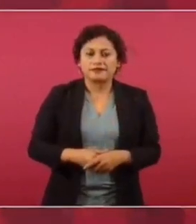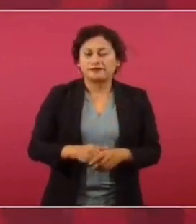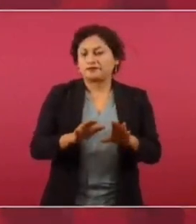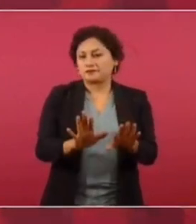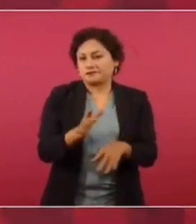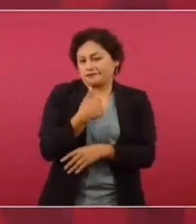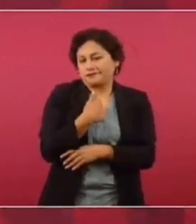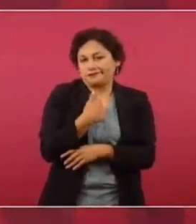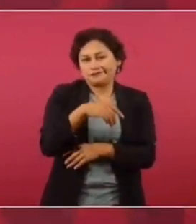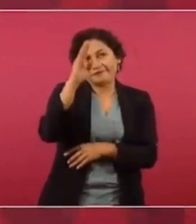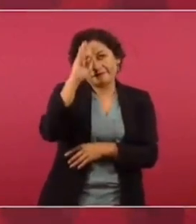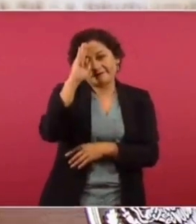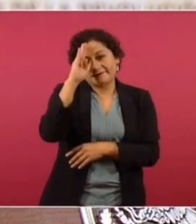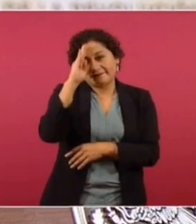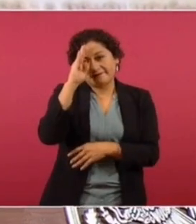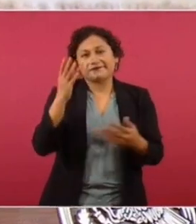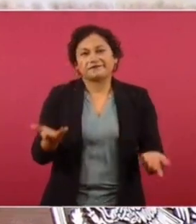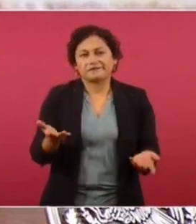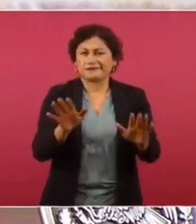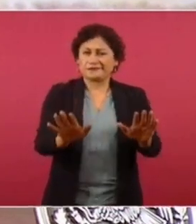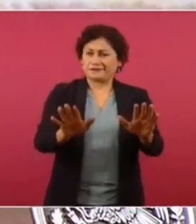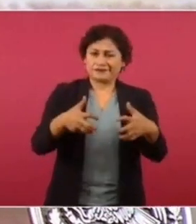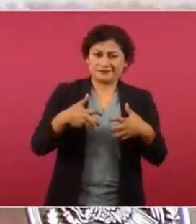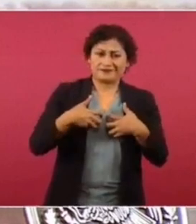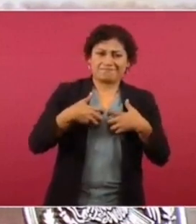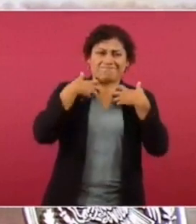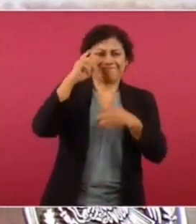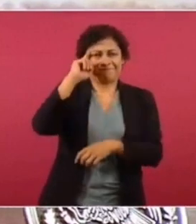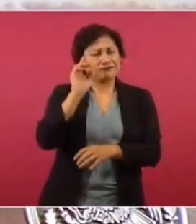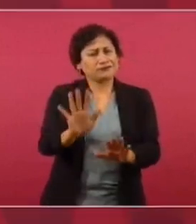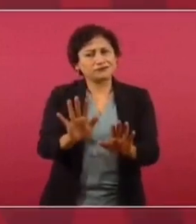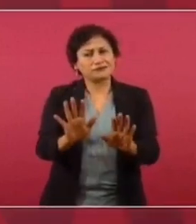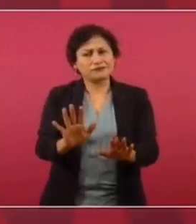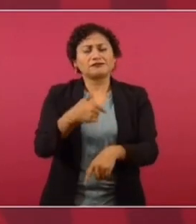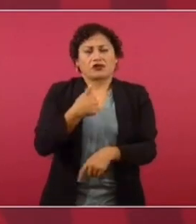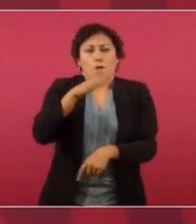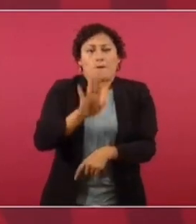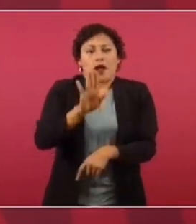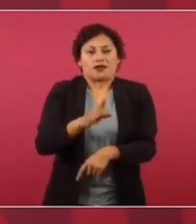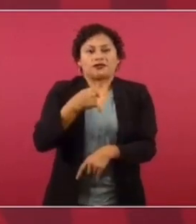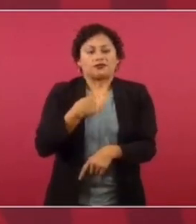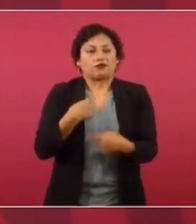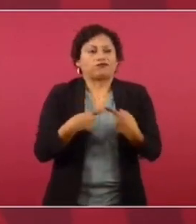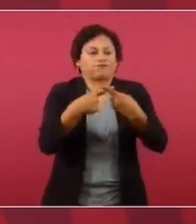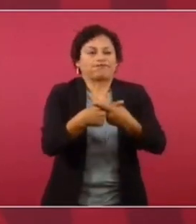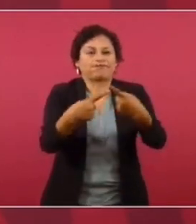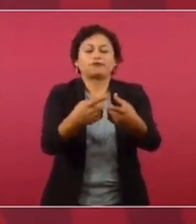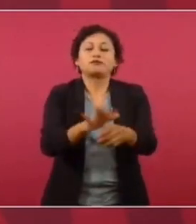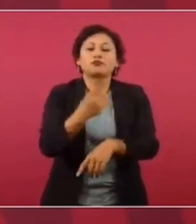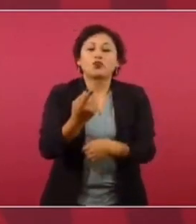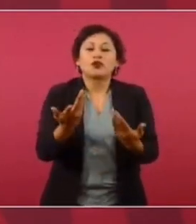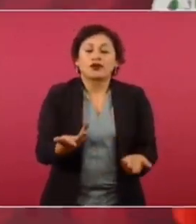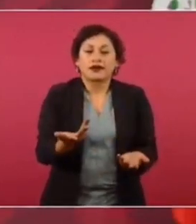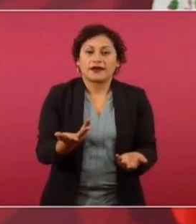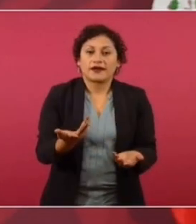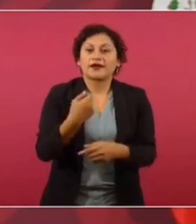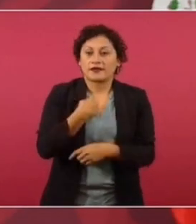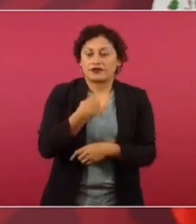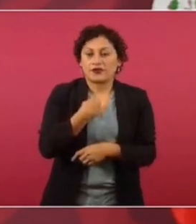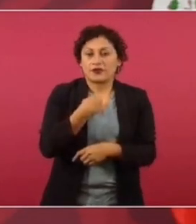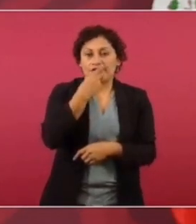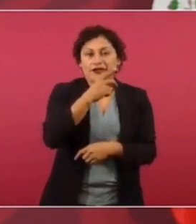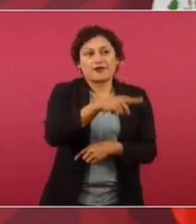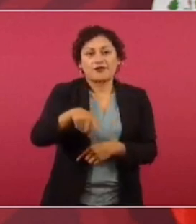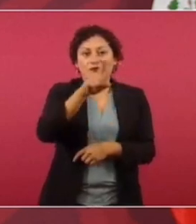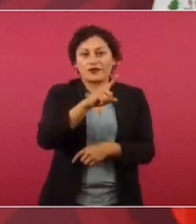Y digo, bueno, pues no hay que enojarse tanto. Yo hasta me estoy contradiciendo porque estoy hablando de no hacer